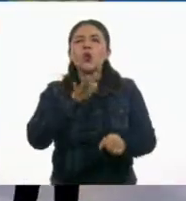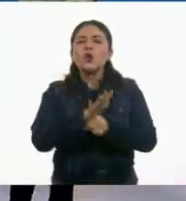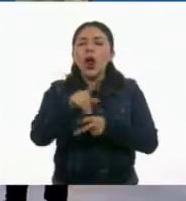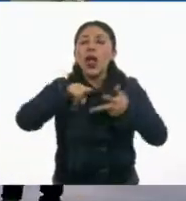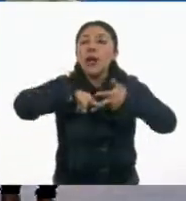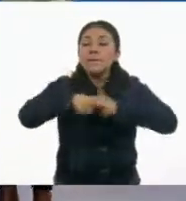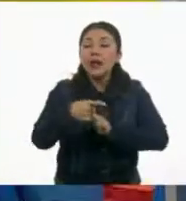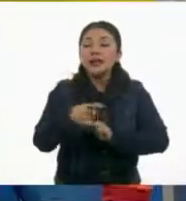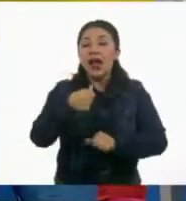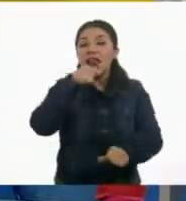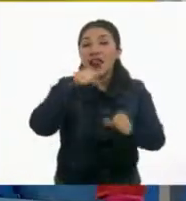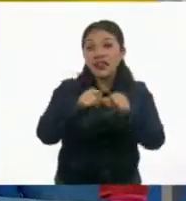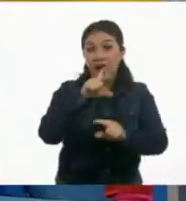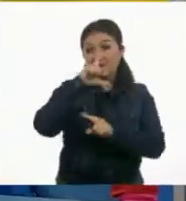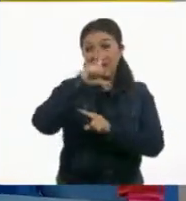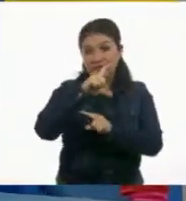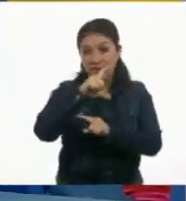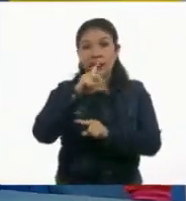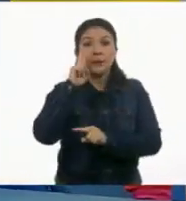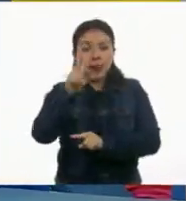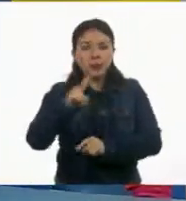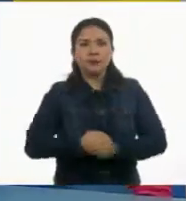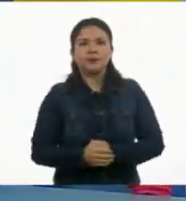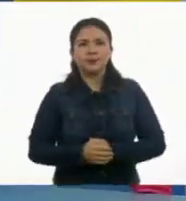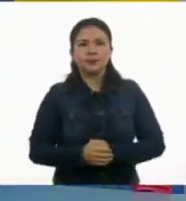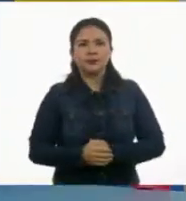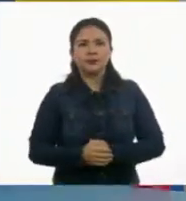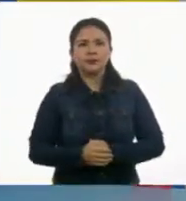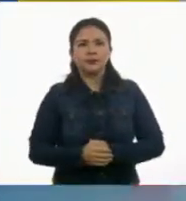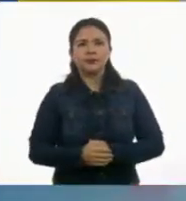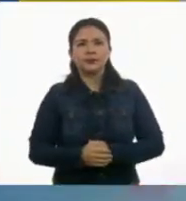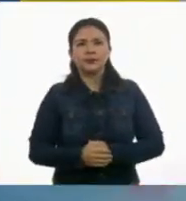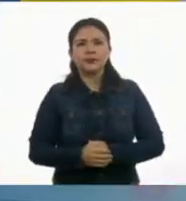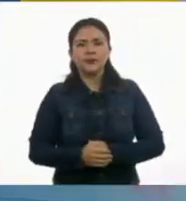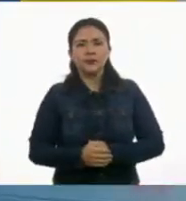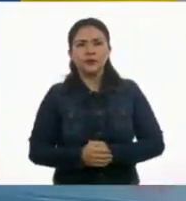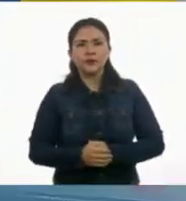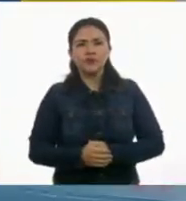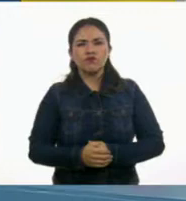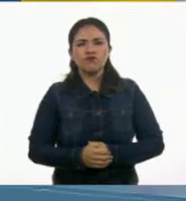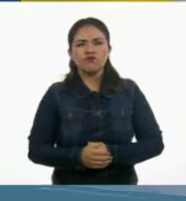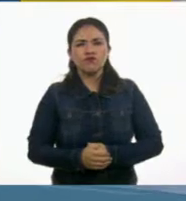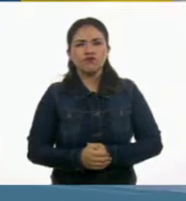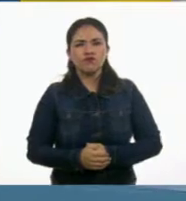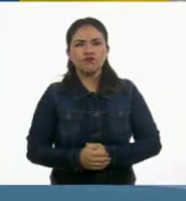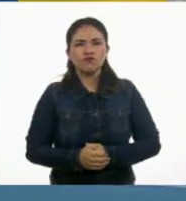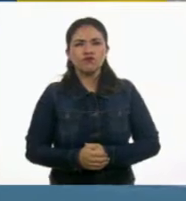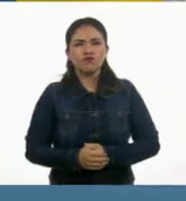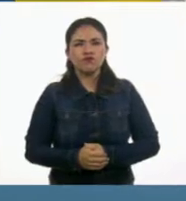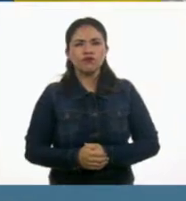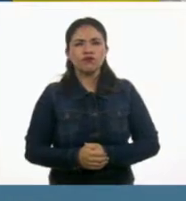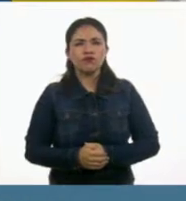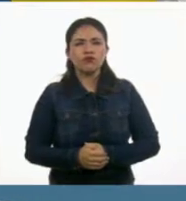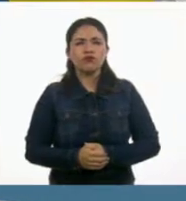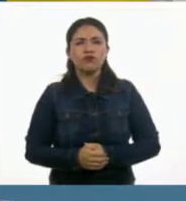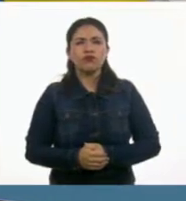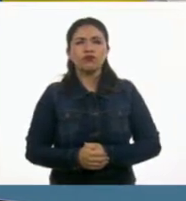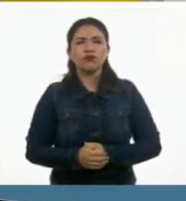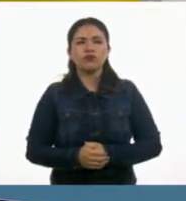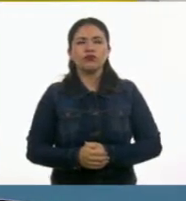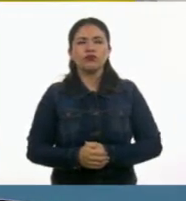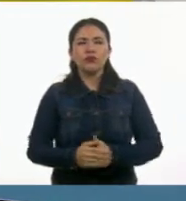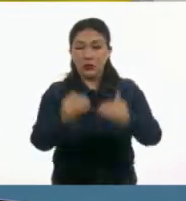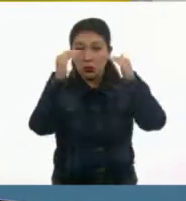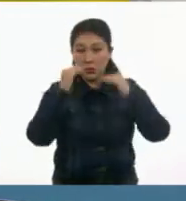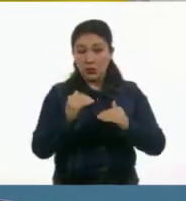con mayúscula. Dice, consecuentemente había semillas de hierbas buenas y... Pero si se trata de una